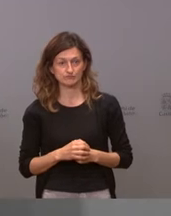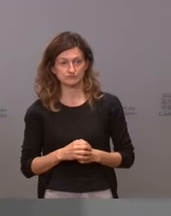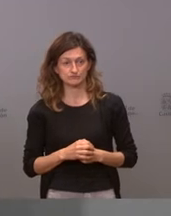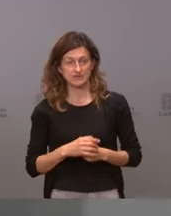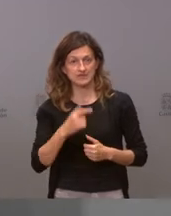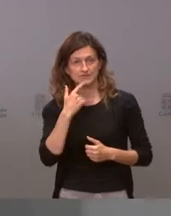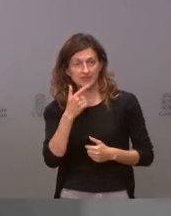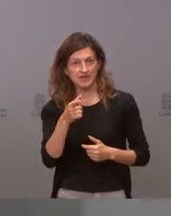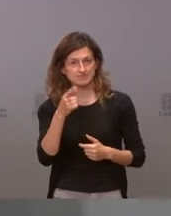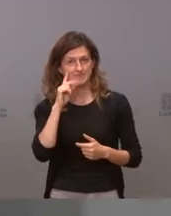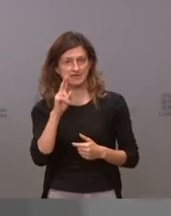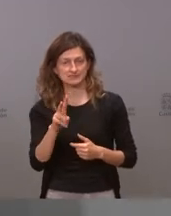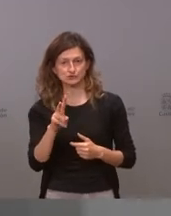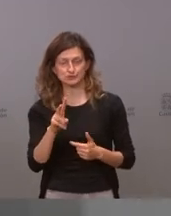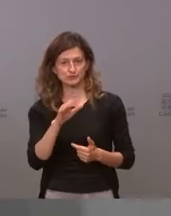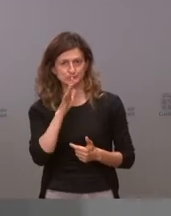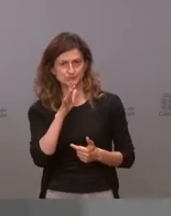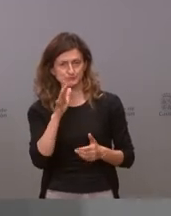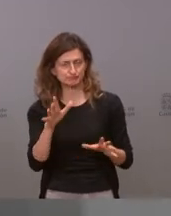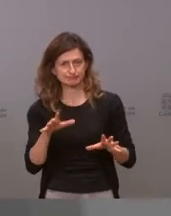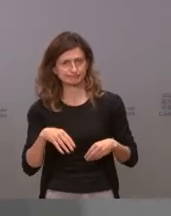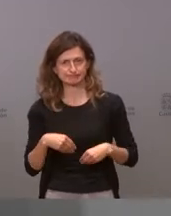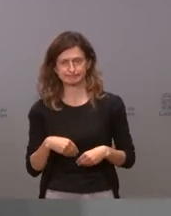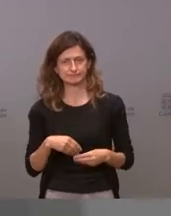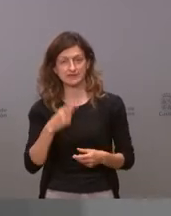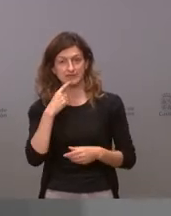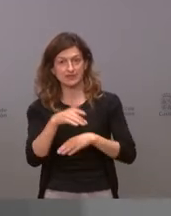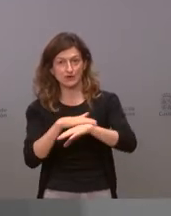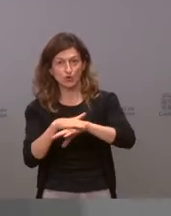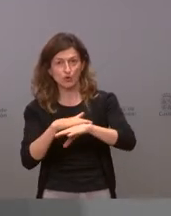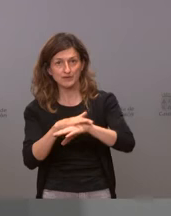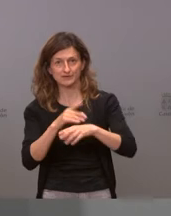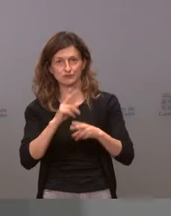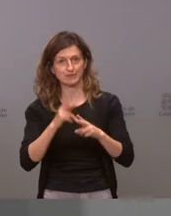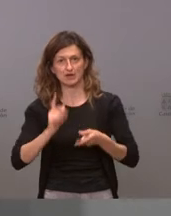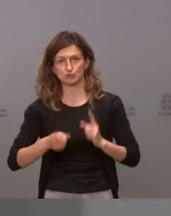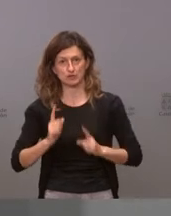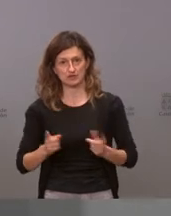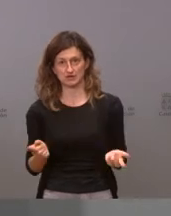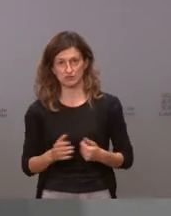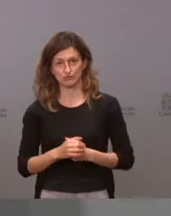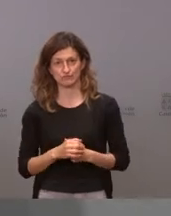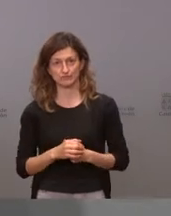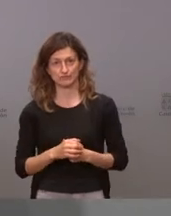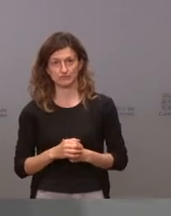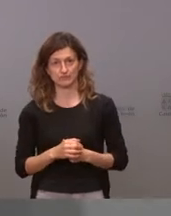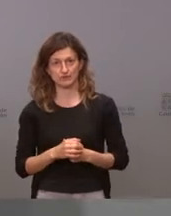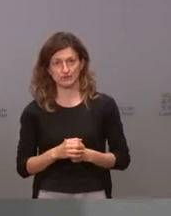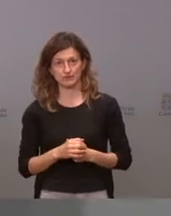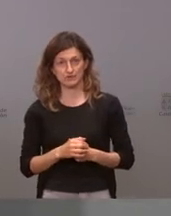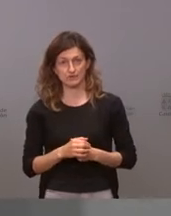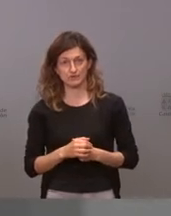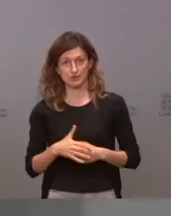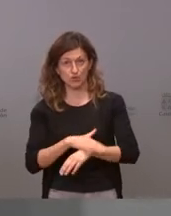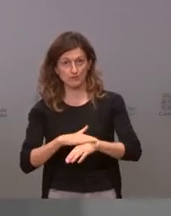inadmisible y además que es un gesto más de un gobierno autoritario de un gobierno autoritario